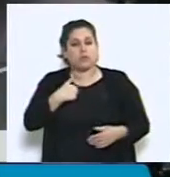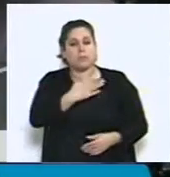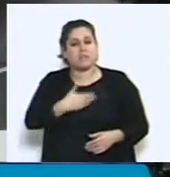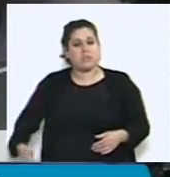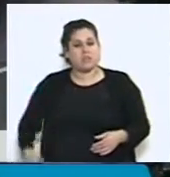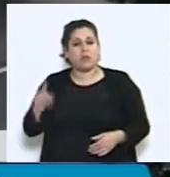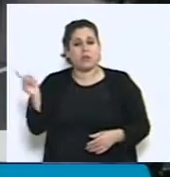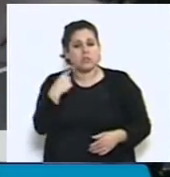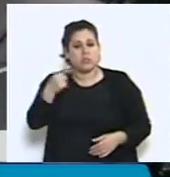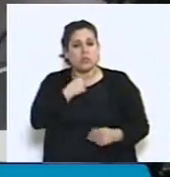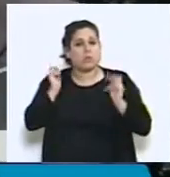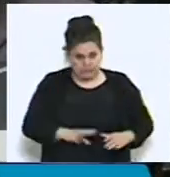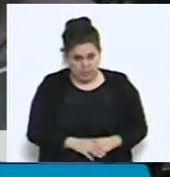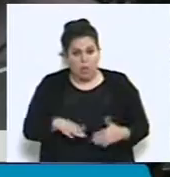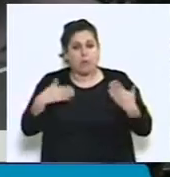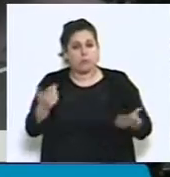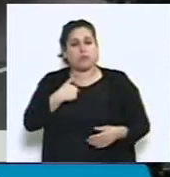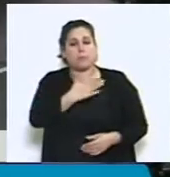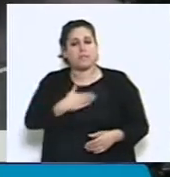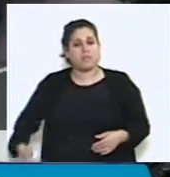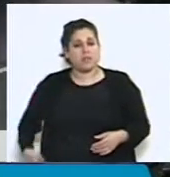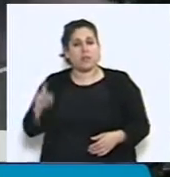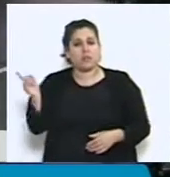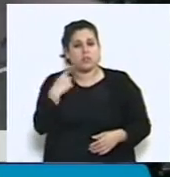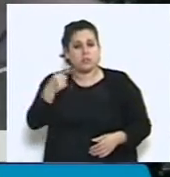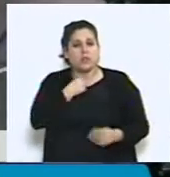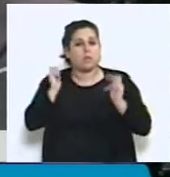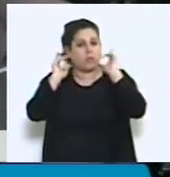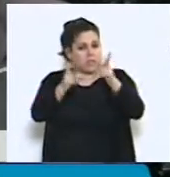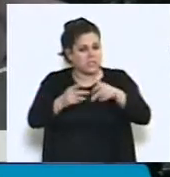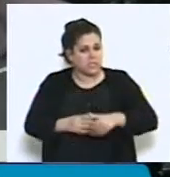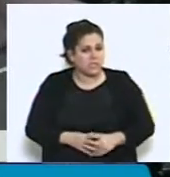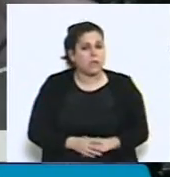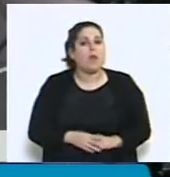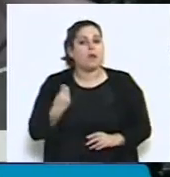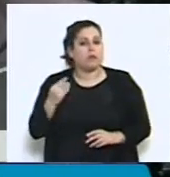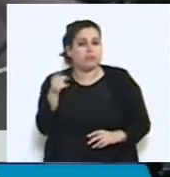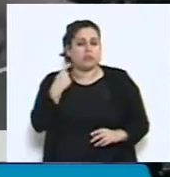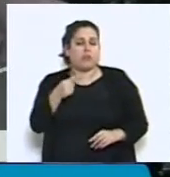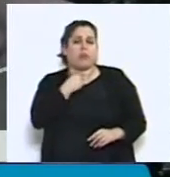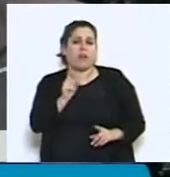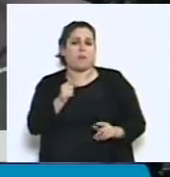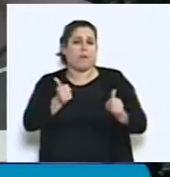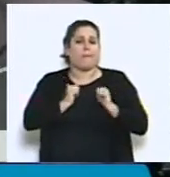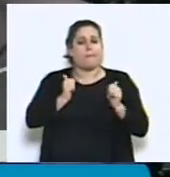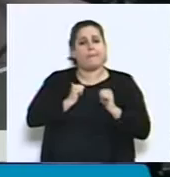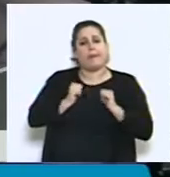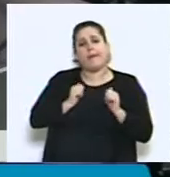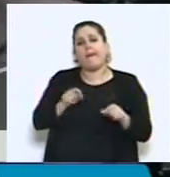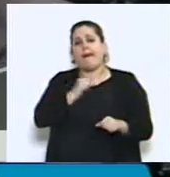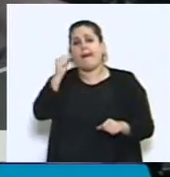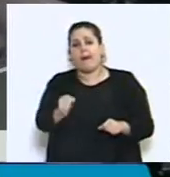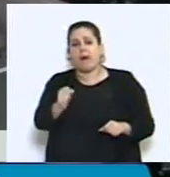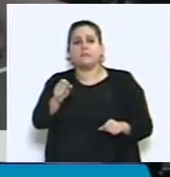nosotros queremos decir que no queremos esperar que